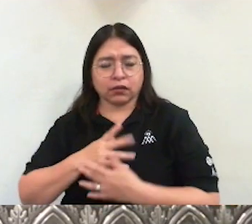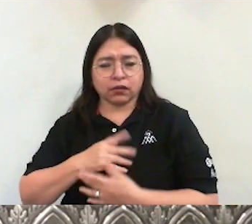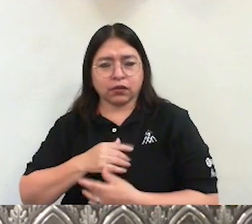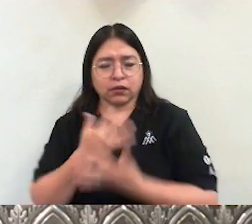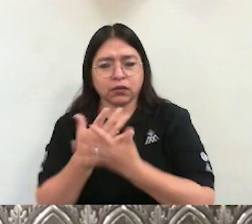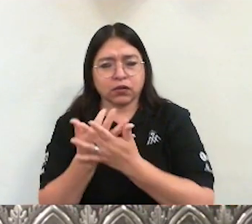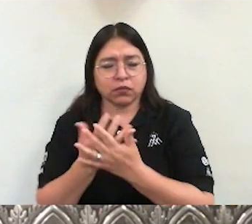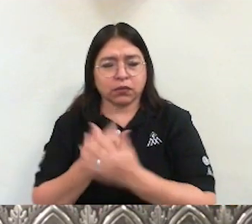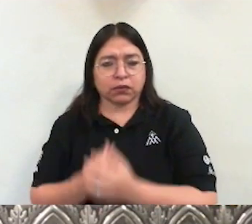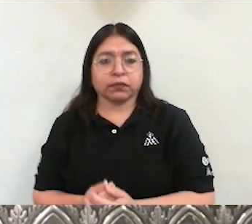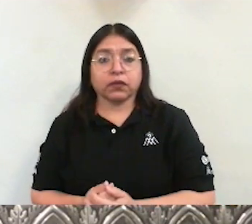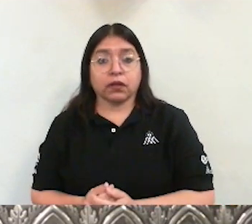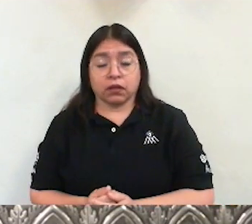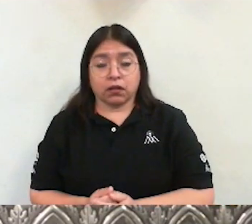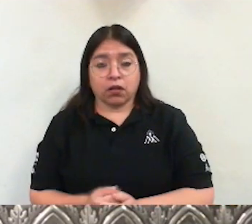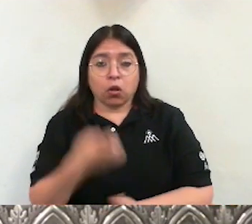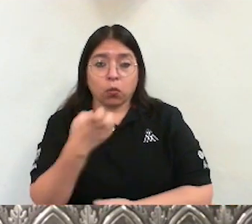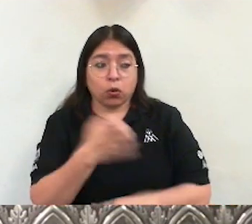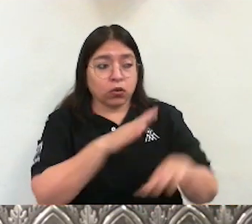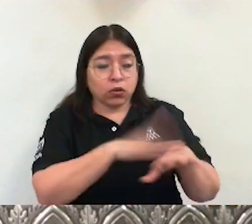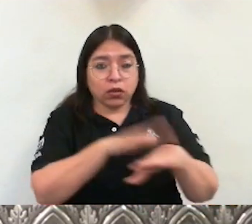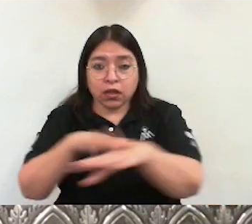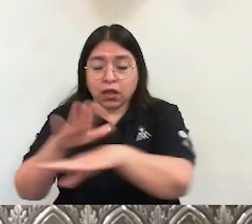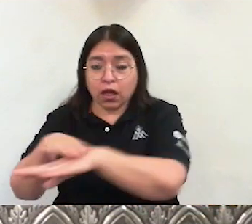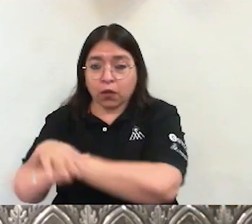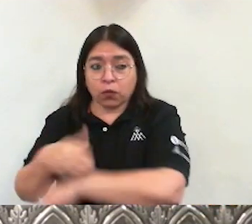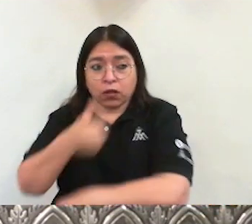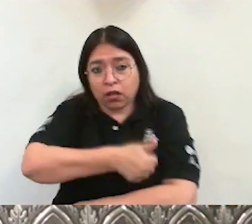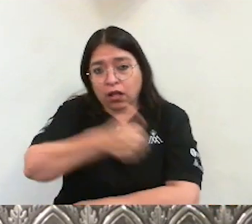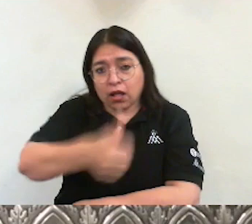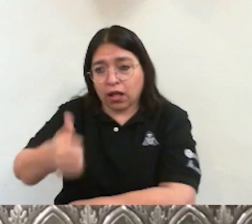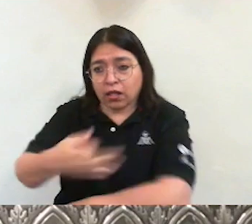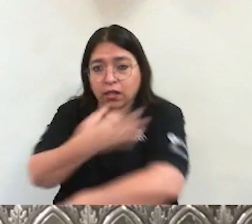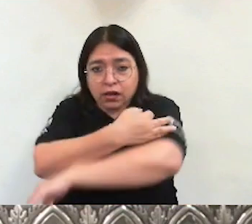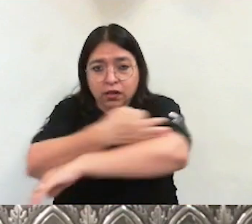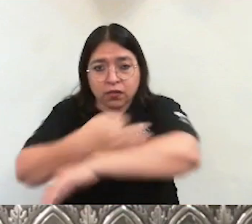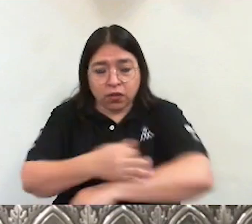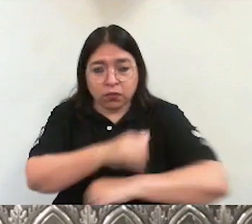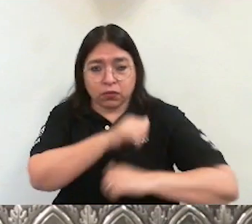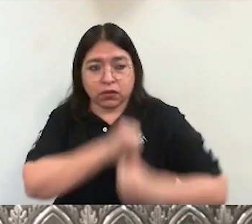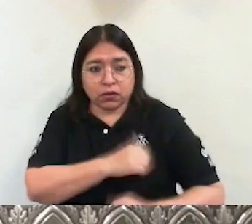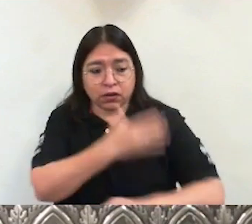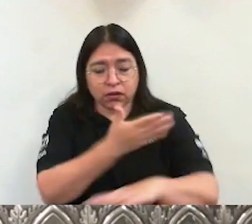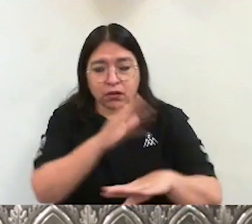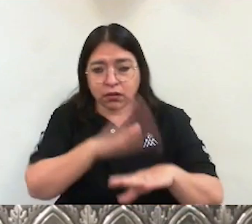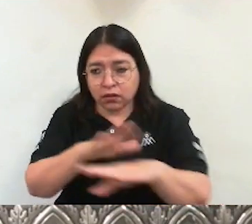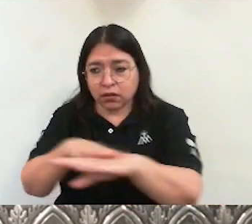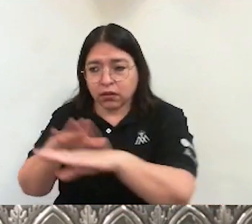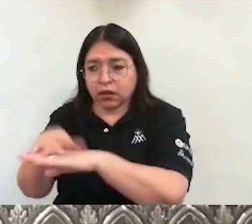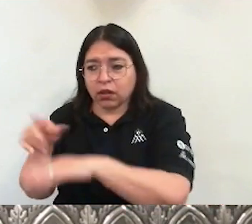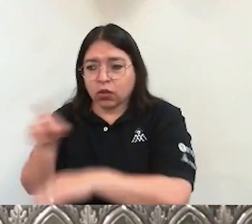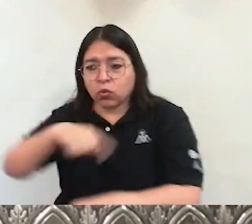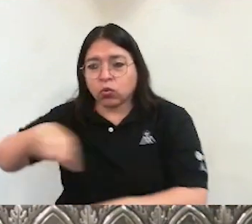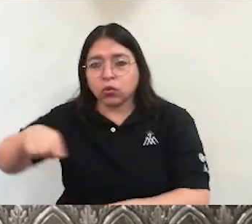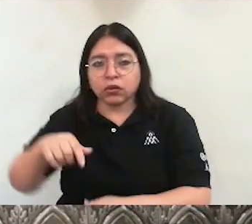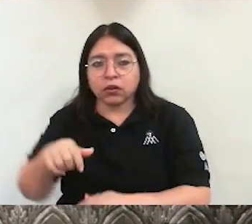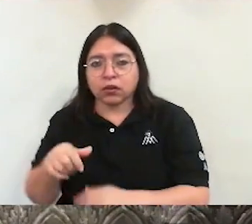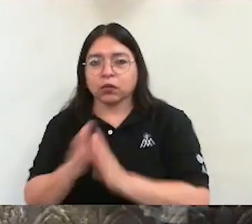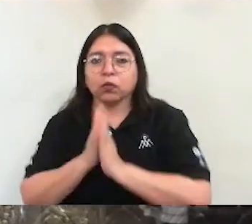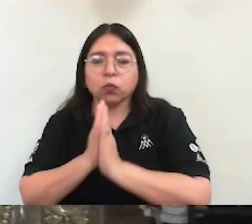invitar a todas las familias, a cada uno de ustedes, a mirar a Cristo.